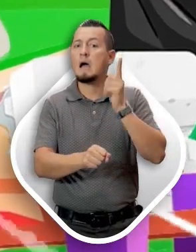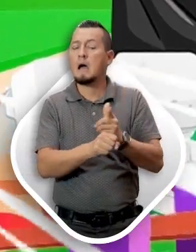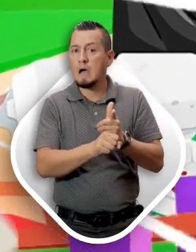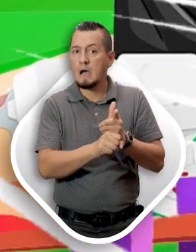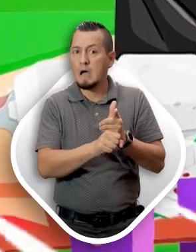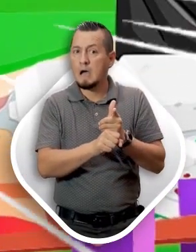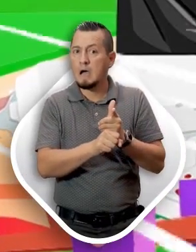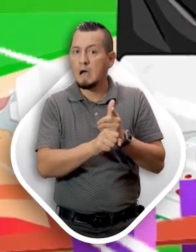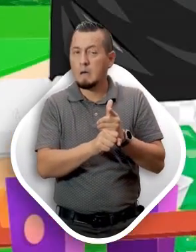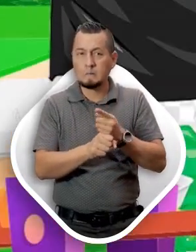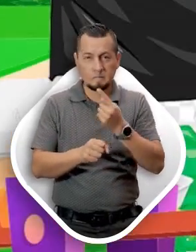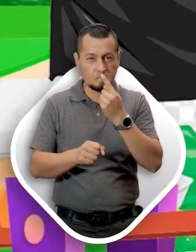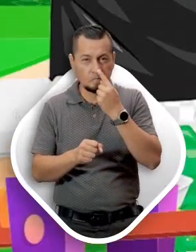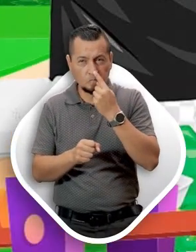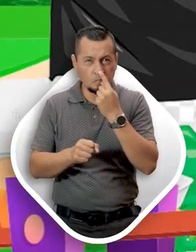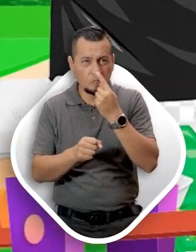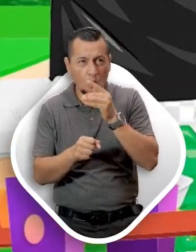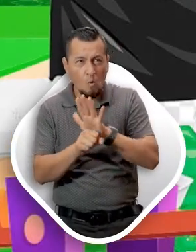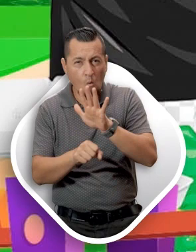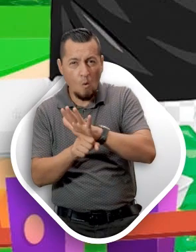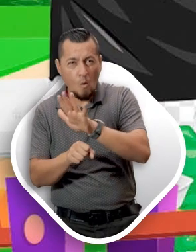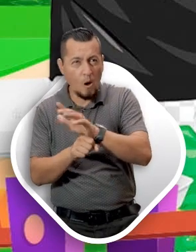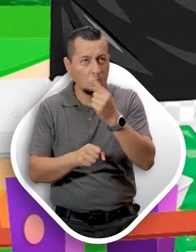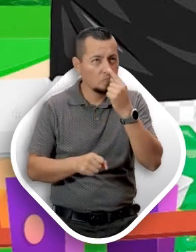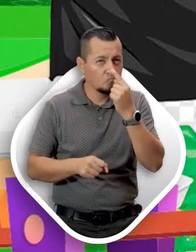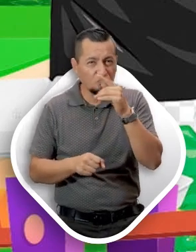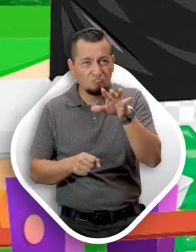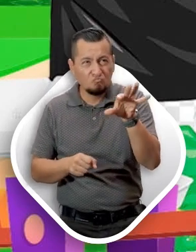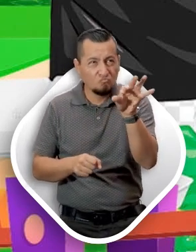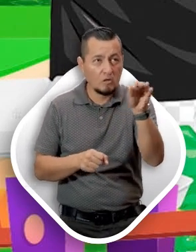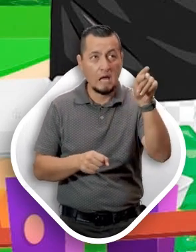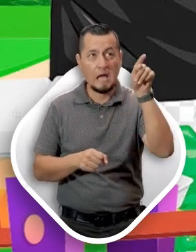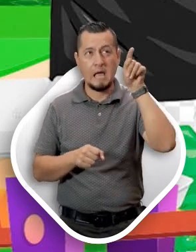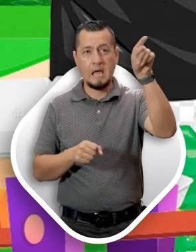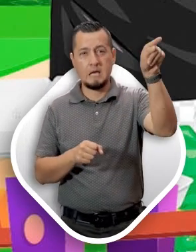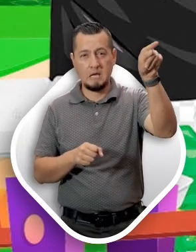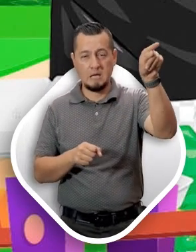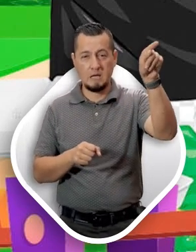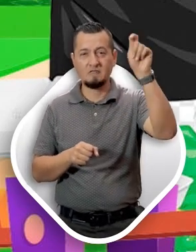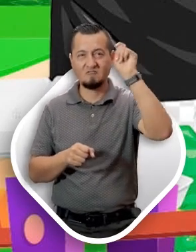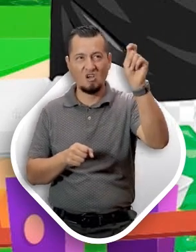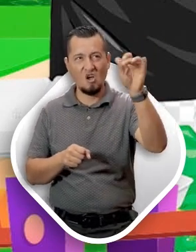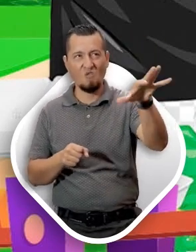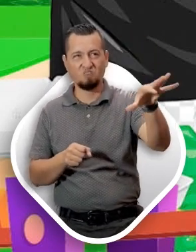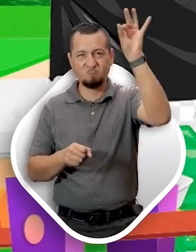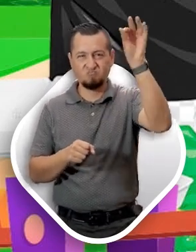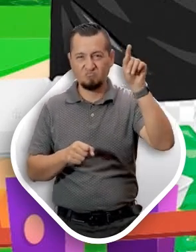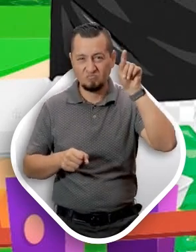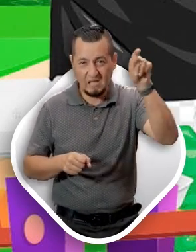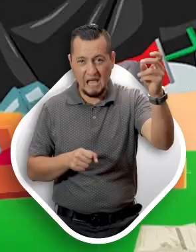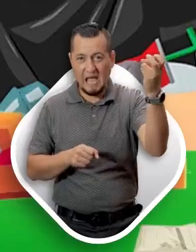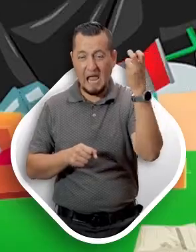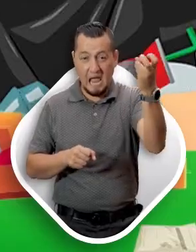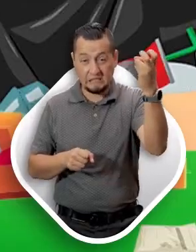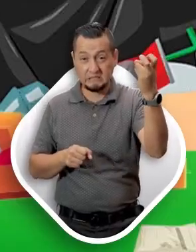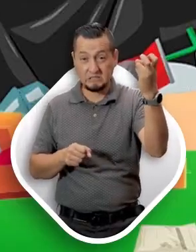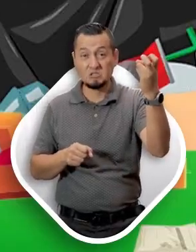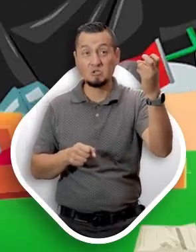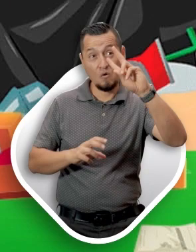al escuchar esas palabras. Observó a los niños y olfateó su aroma. Ya los había identificado.